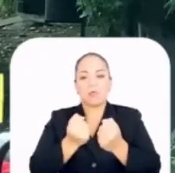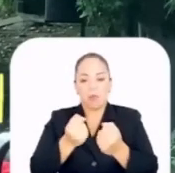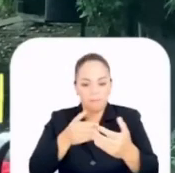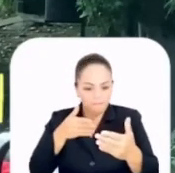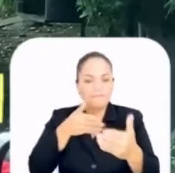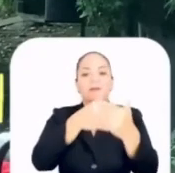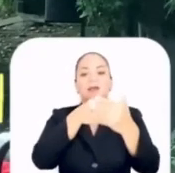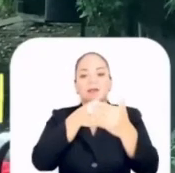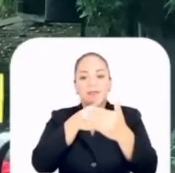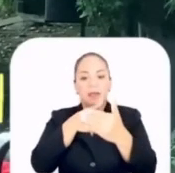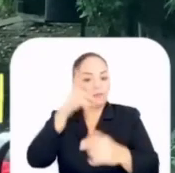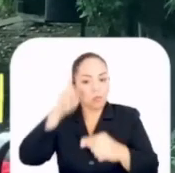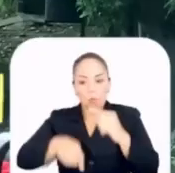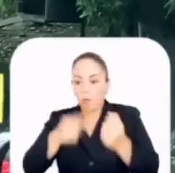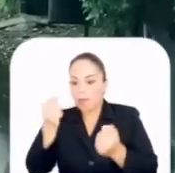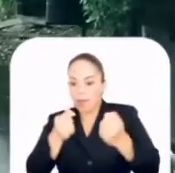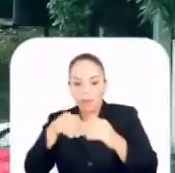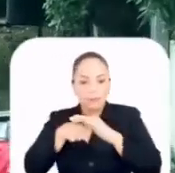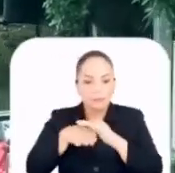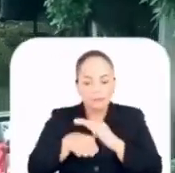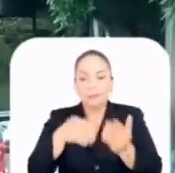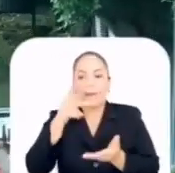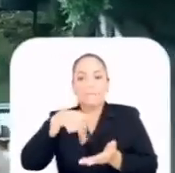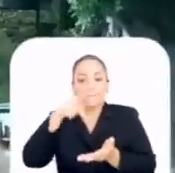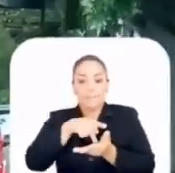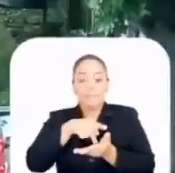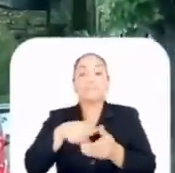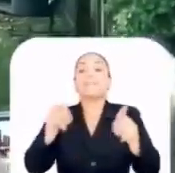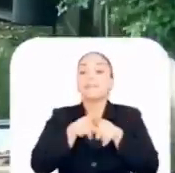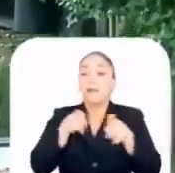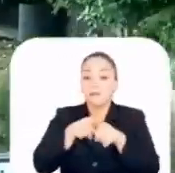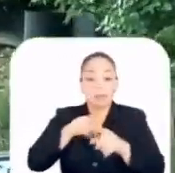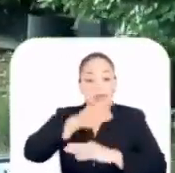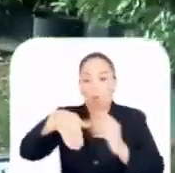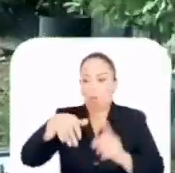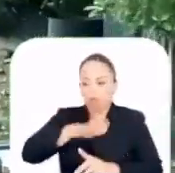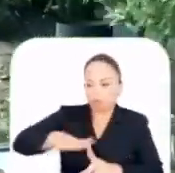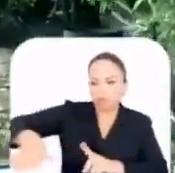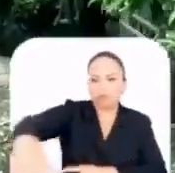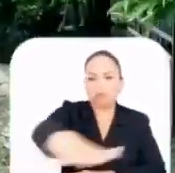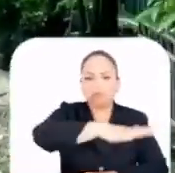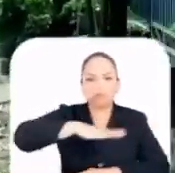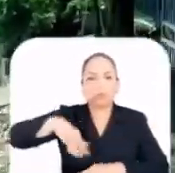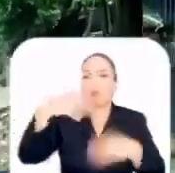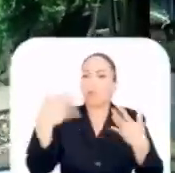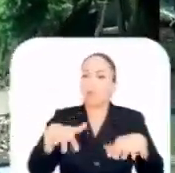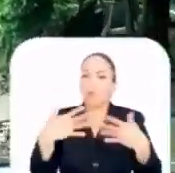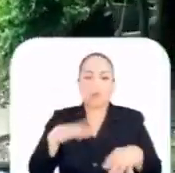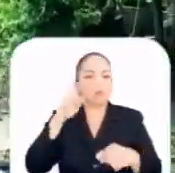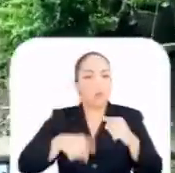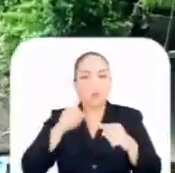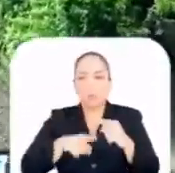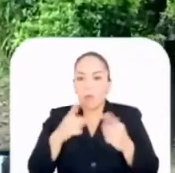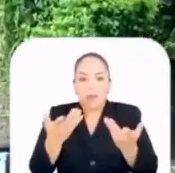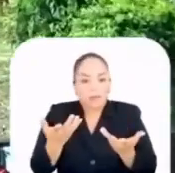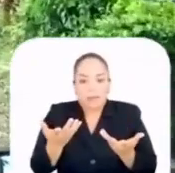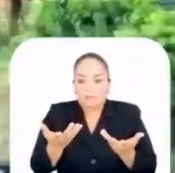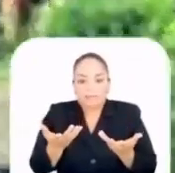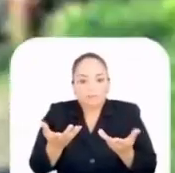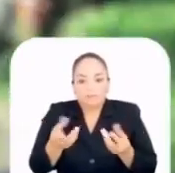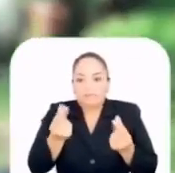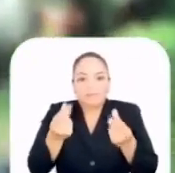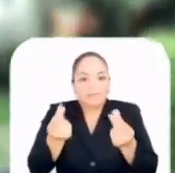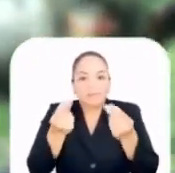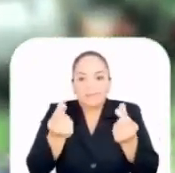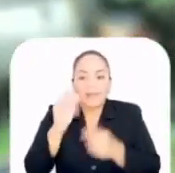afecta el ingreso al parque, también afecta las inmediaciones, generando importantes demoras en los tiempos de respuesta